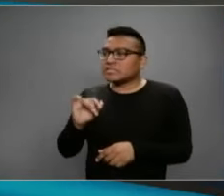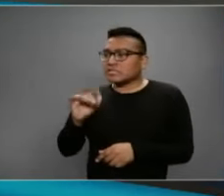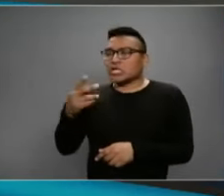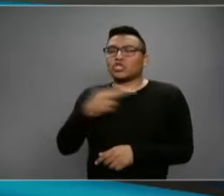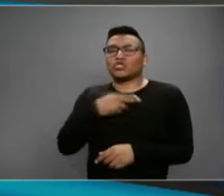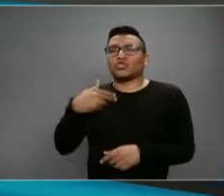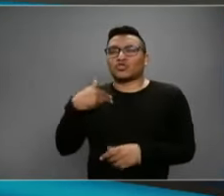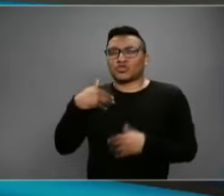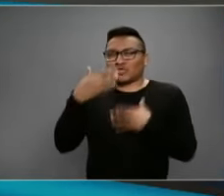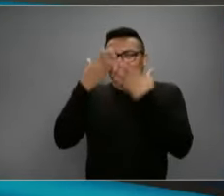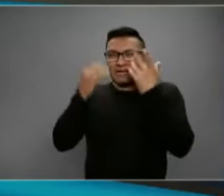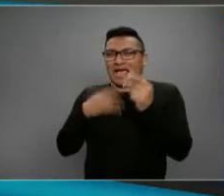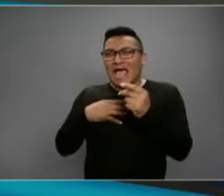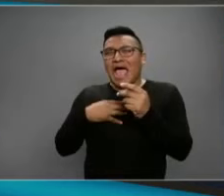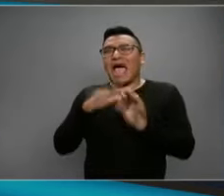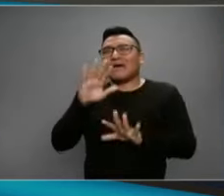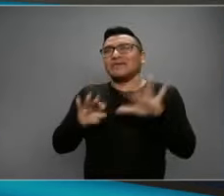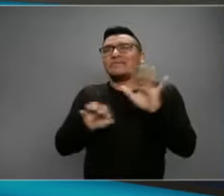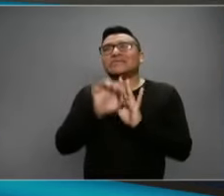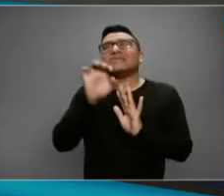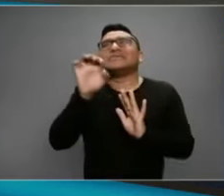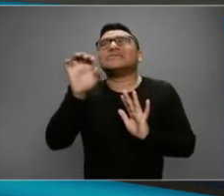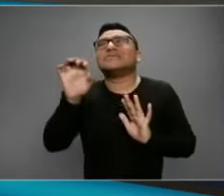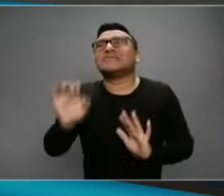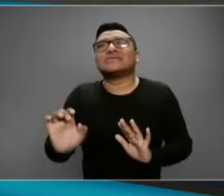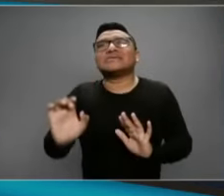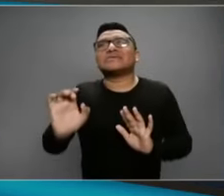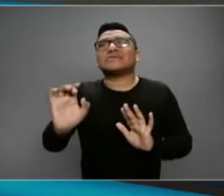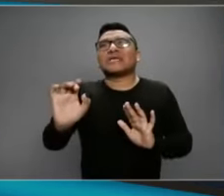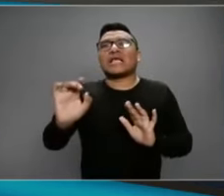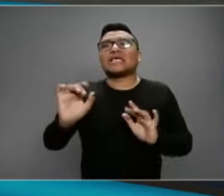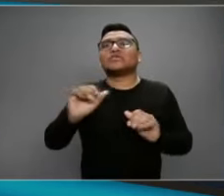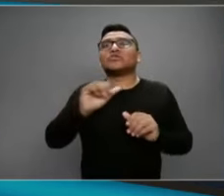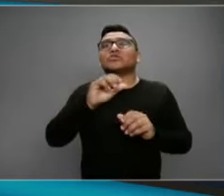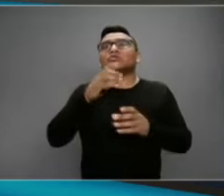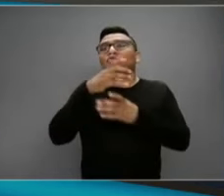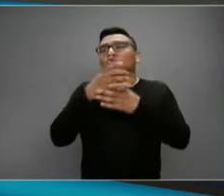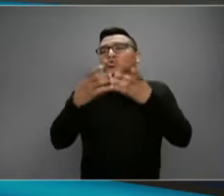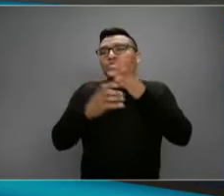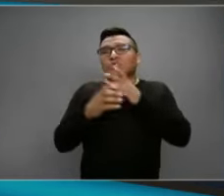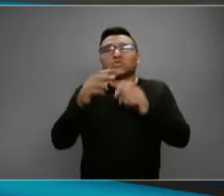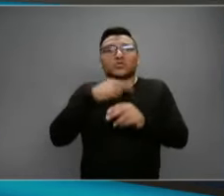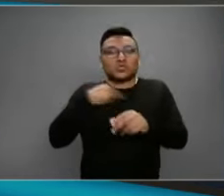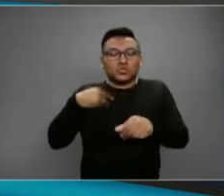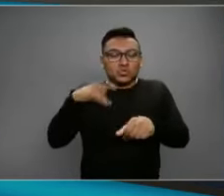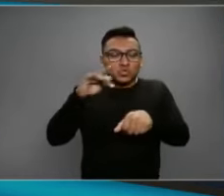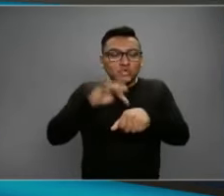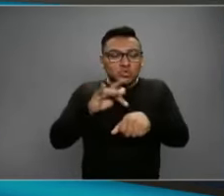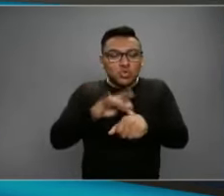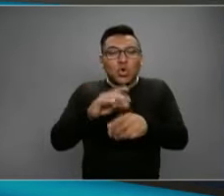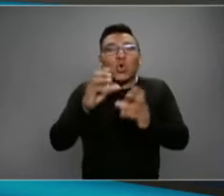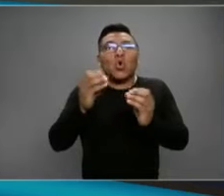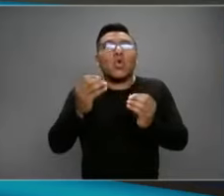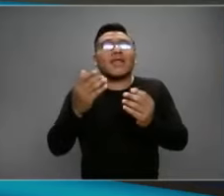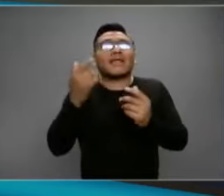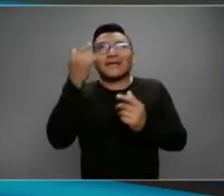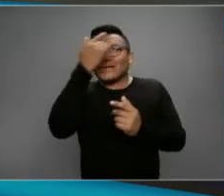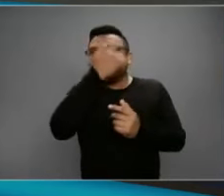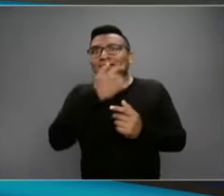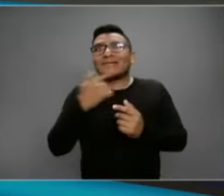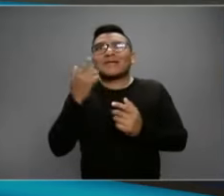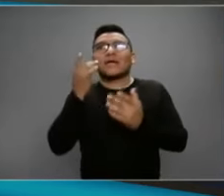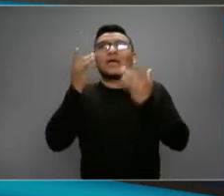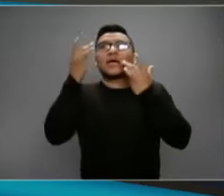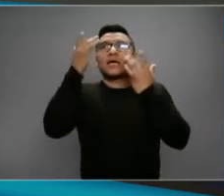nos damos cuenta, pero la cantidad de cosas ajenas que tocamos, la cantidad de veces que nos tocamos la cara,